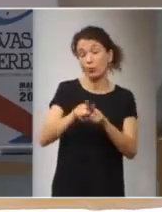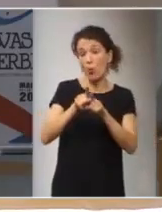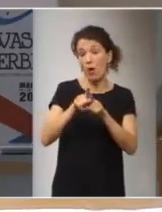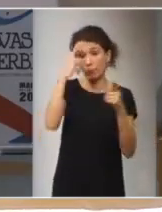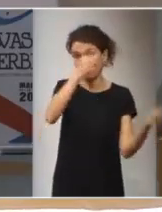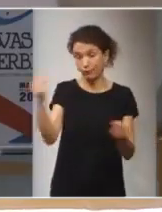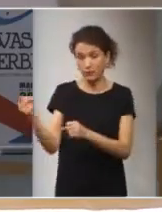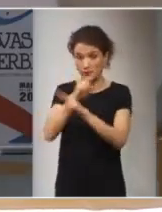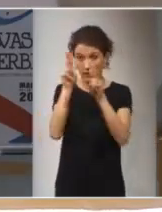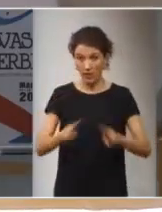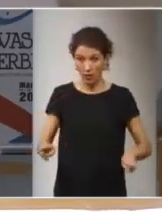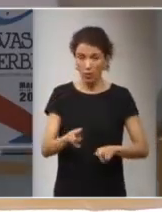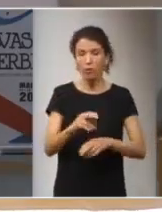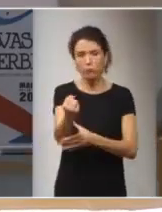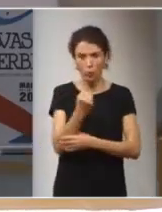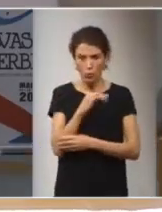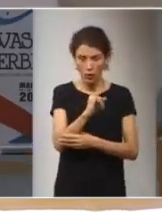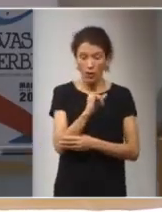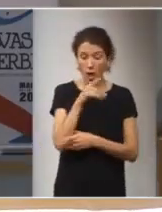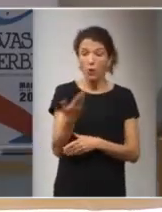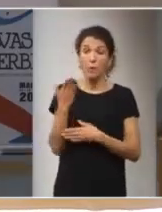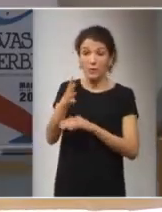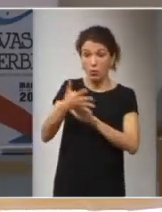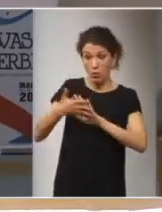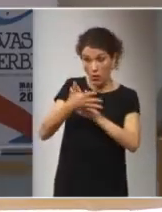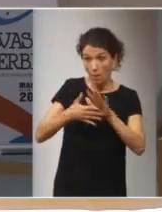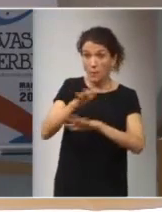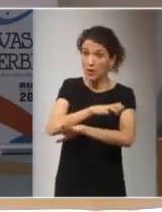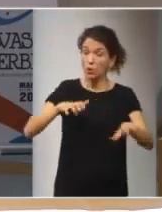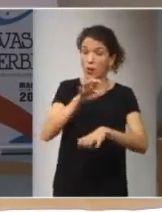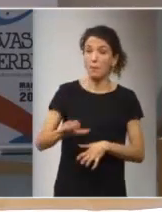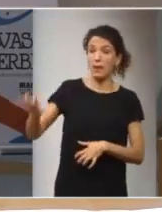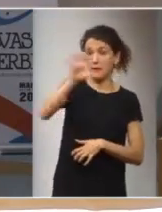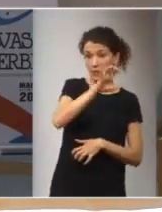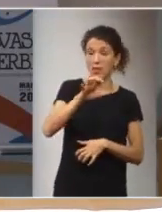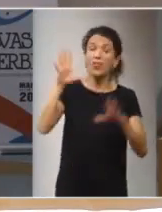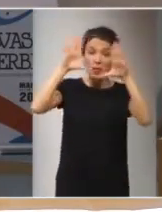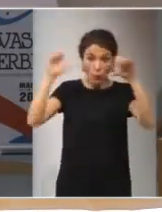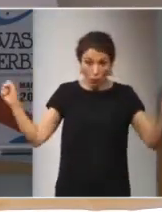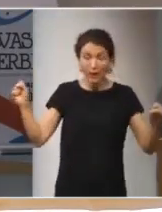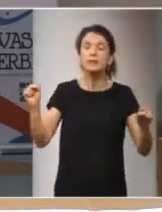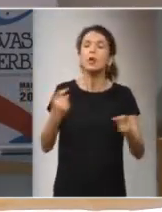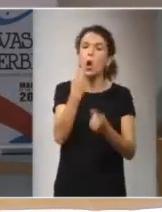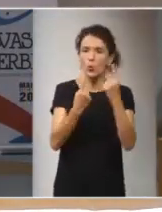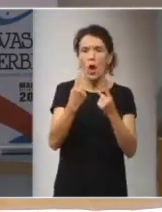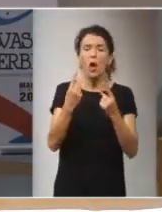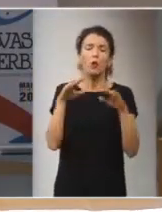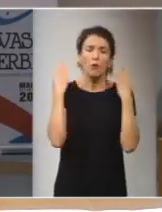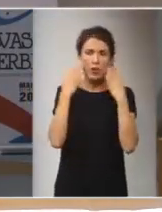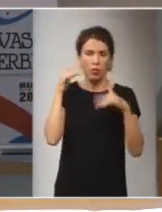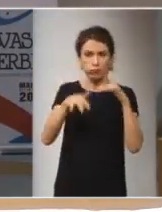Fue estar presentando precisamente lo que les voy a hablar ahora. La mayoría de los países, de los diplomáticos asistieron a varias conferencias